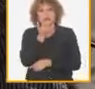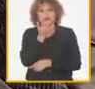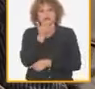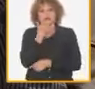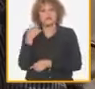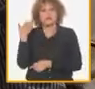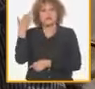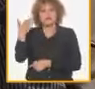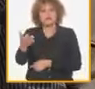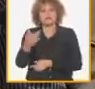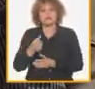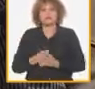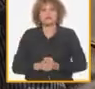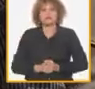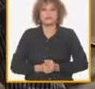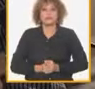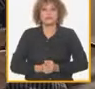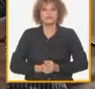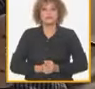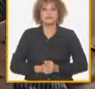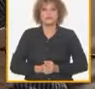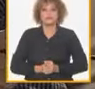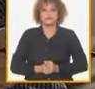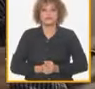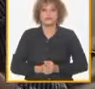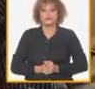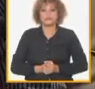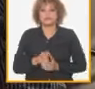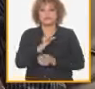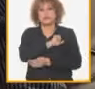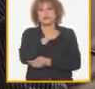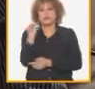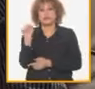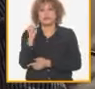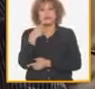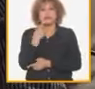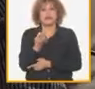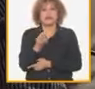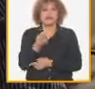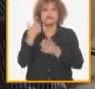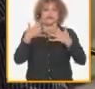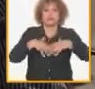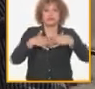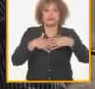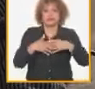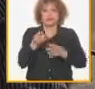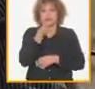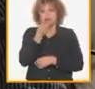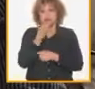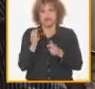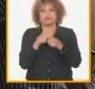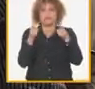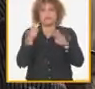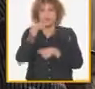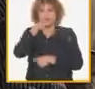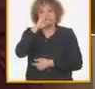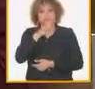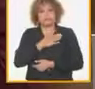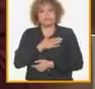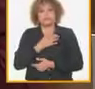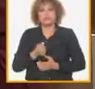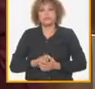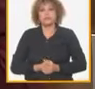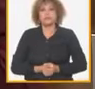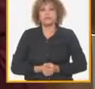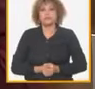larga va a competir con esto que estamos buscando lograr una soberanía alimentaria pues es de AER y una sostenibilidad en la producción de alimentos para el